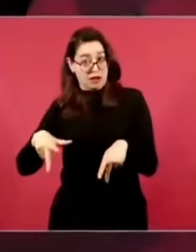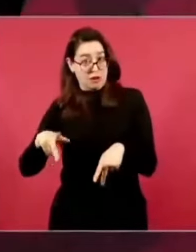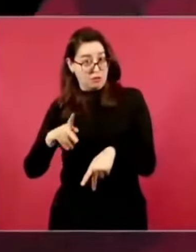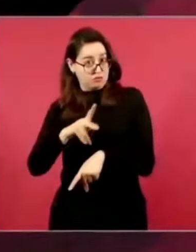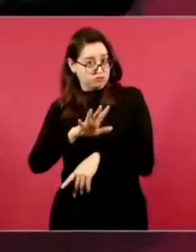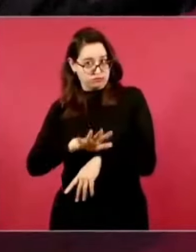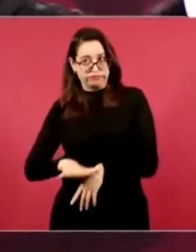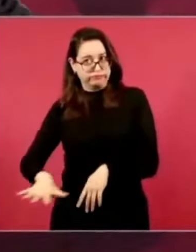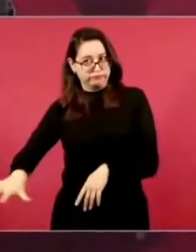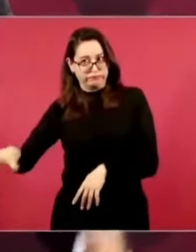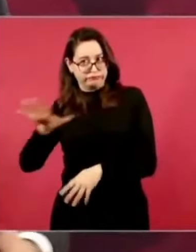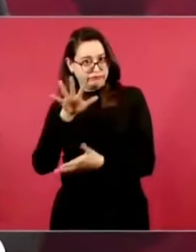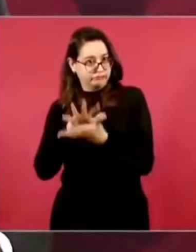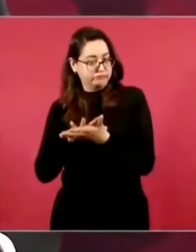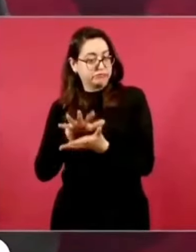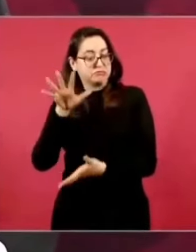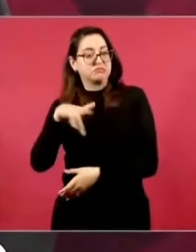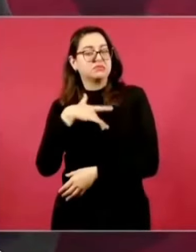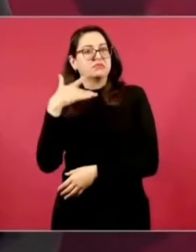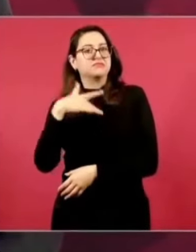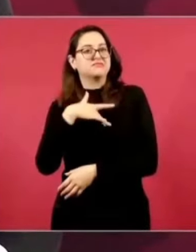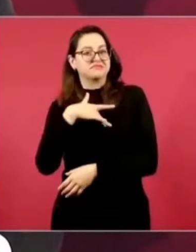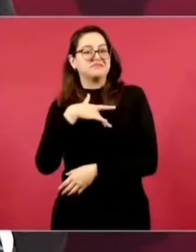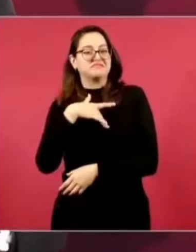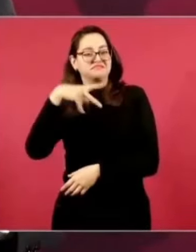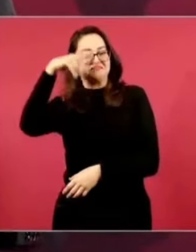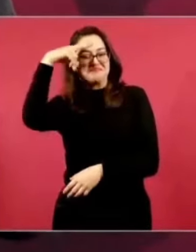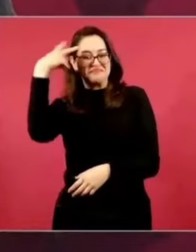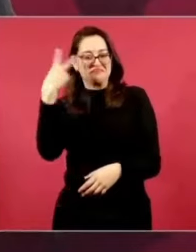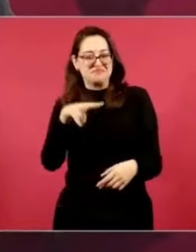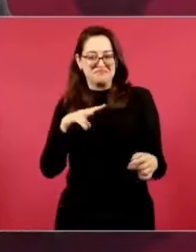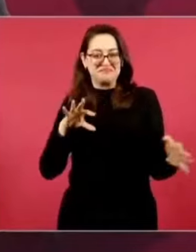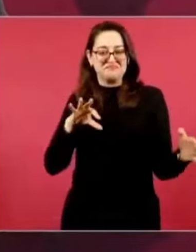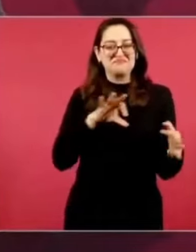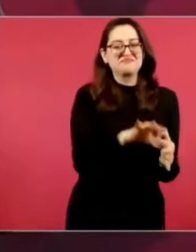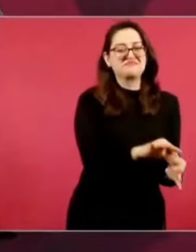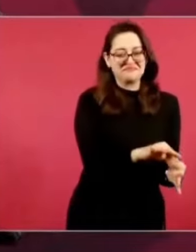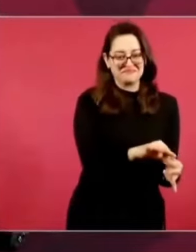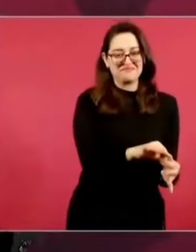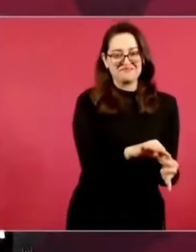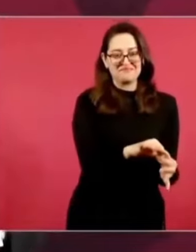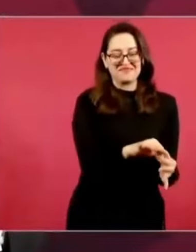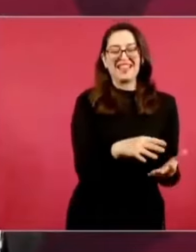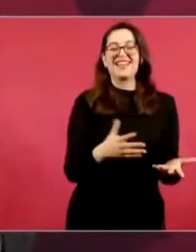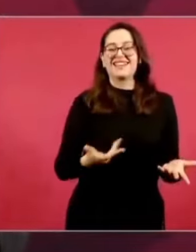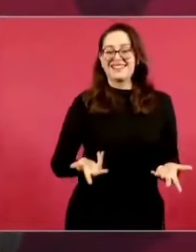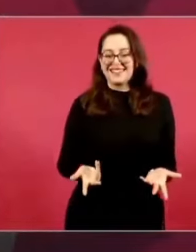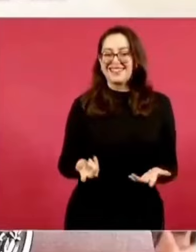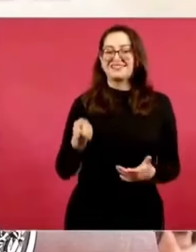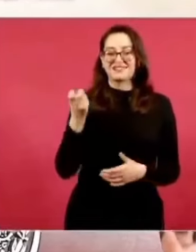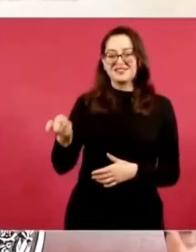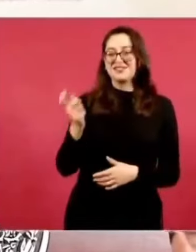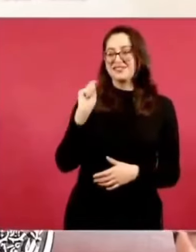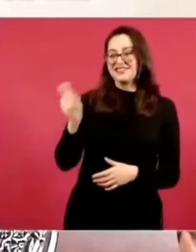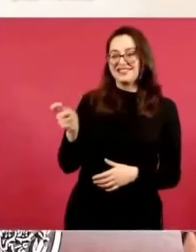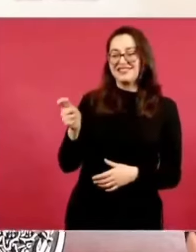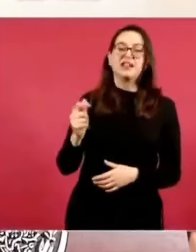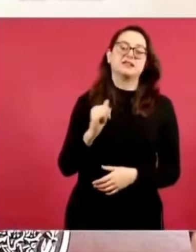México es un país con muy buena fama, muy buena